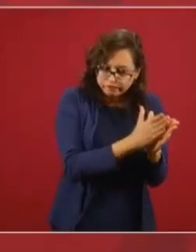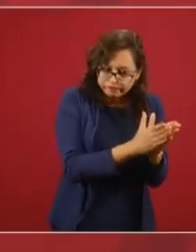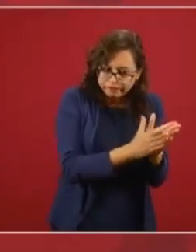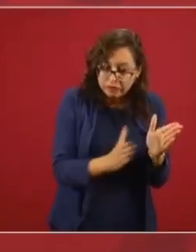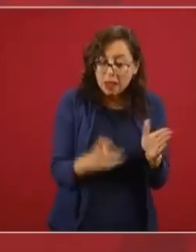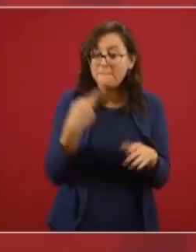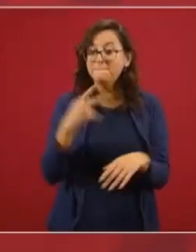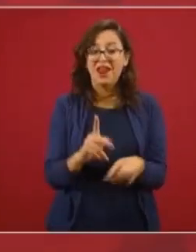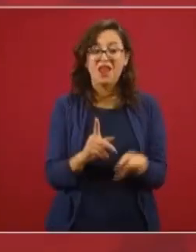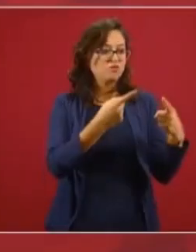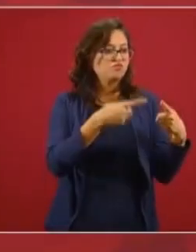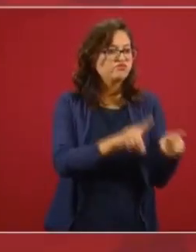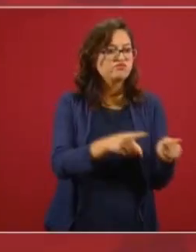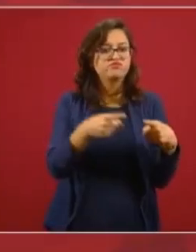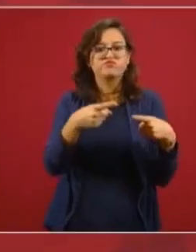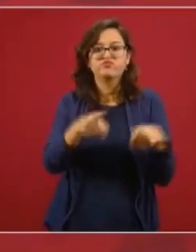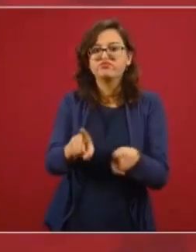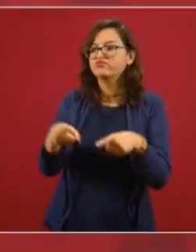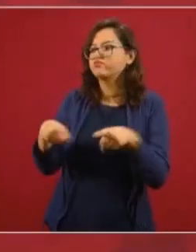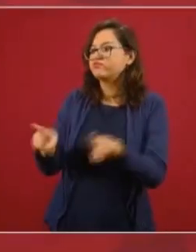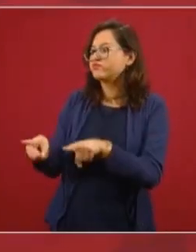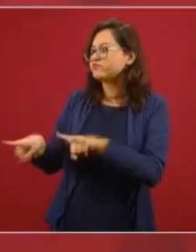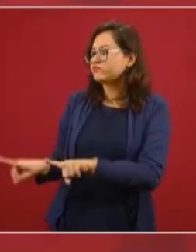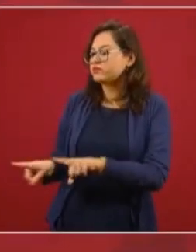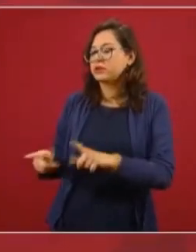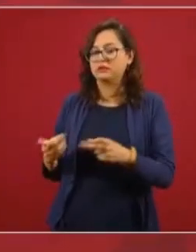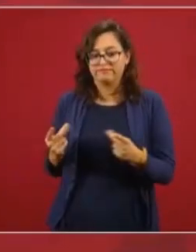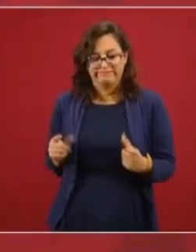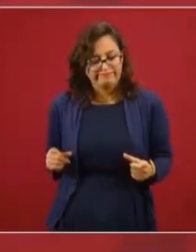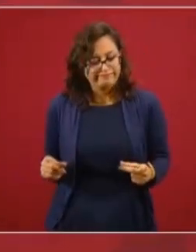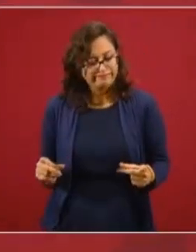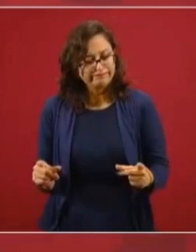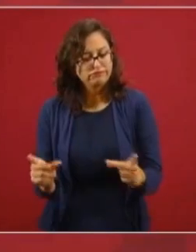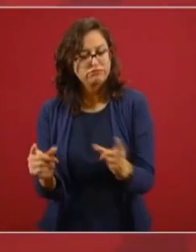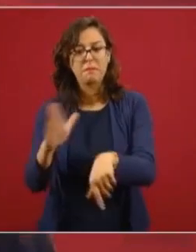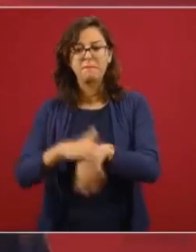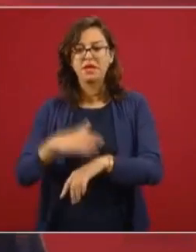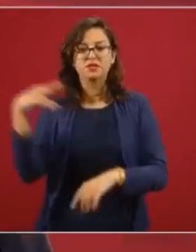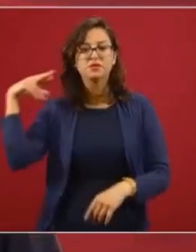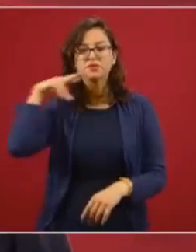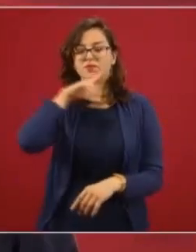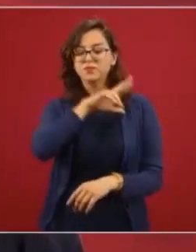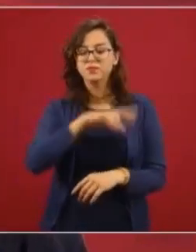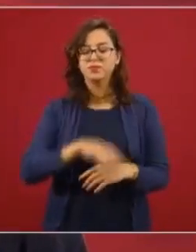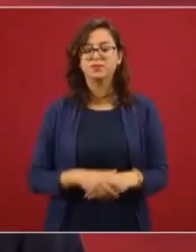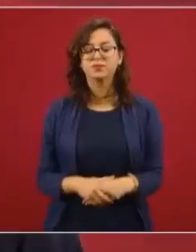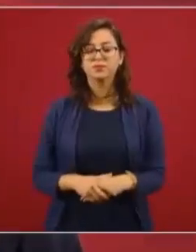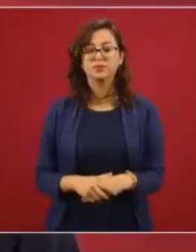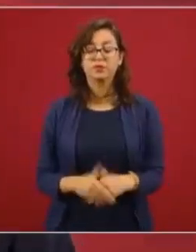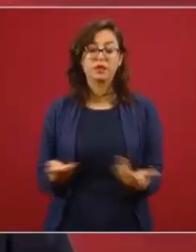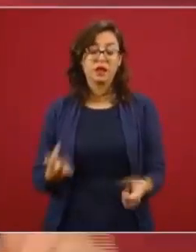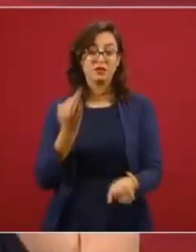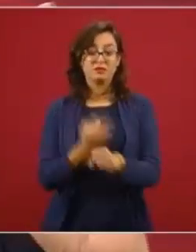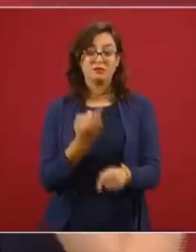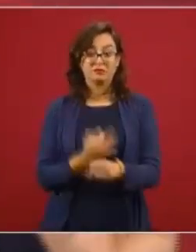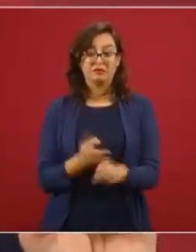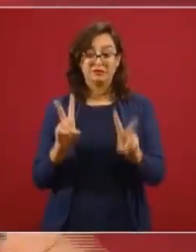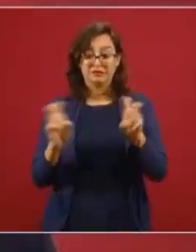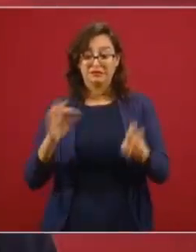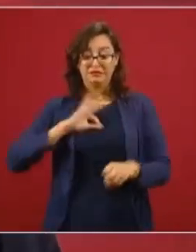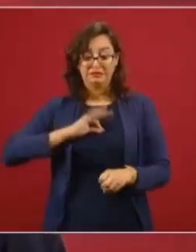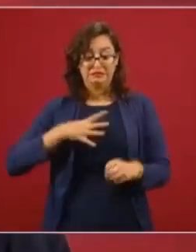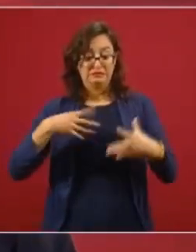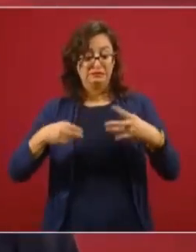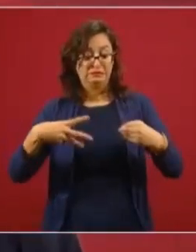levantar el proceso de manufactura lo más pronto posible. Cuando estamos hablando de una situación de pandemia, tenemos dos